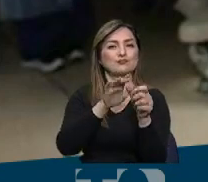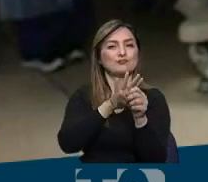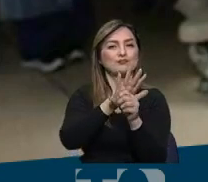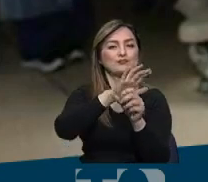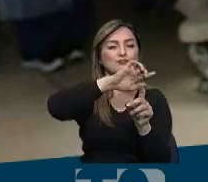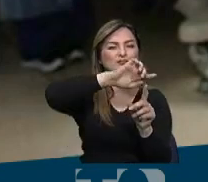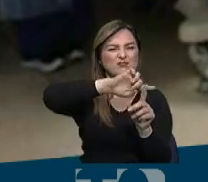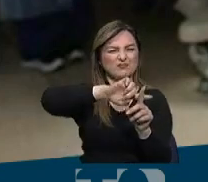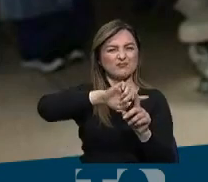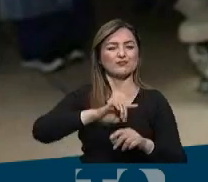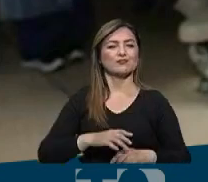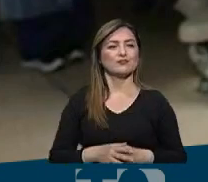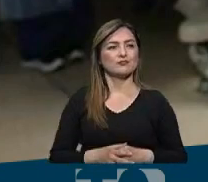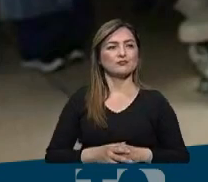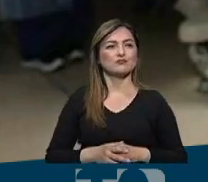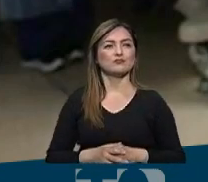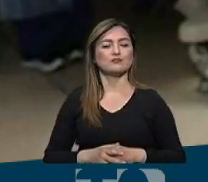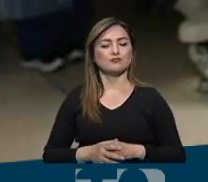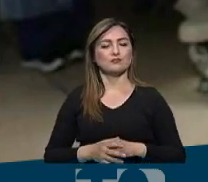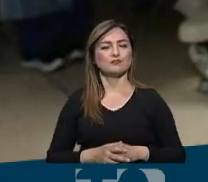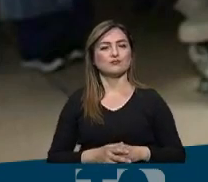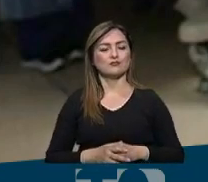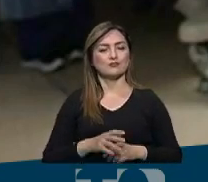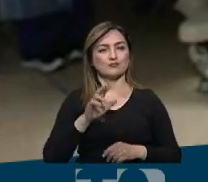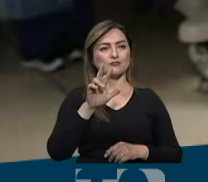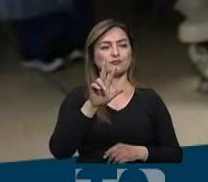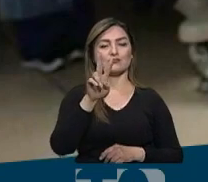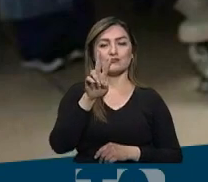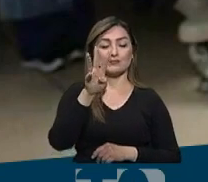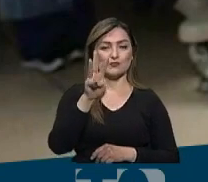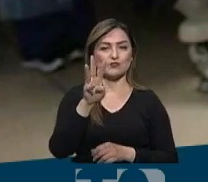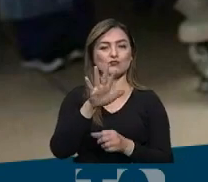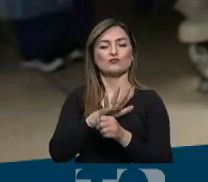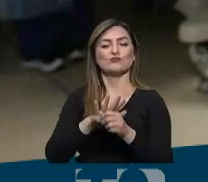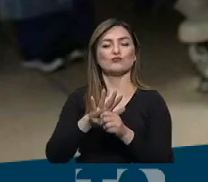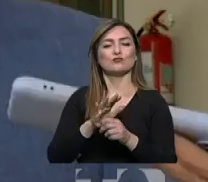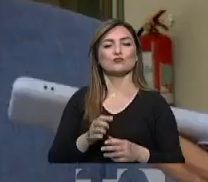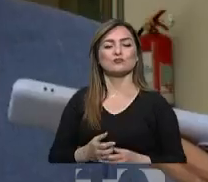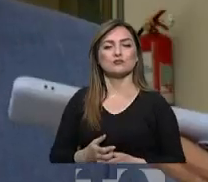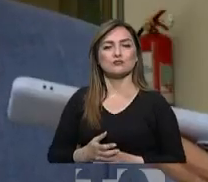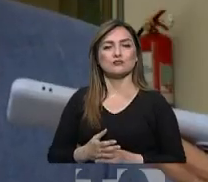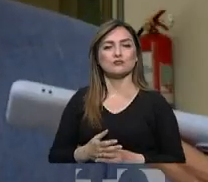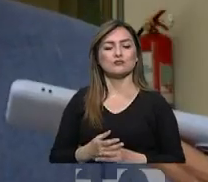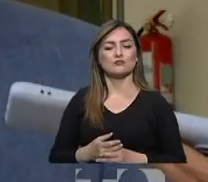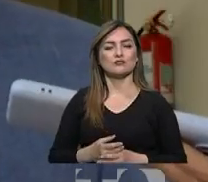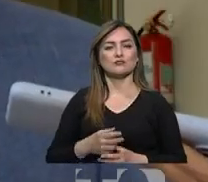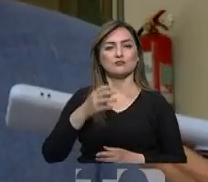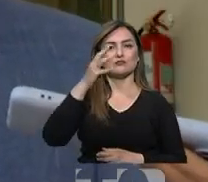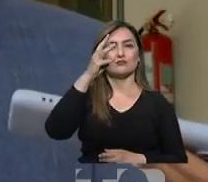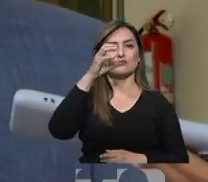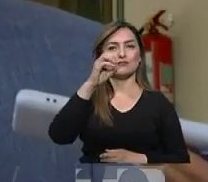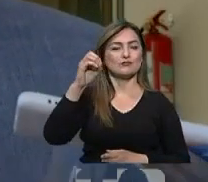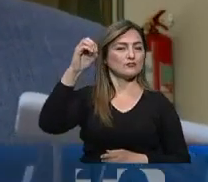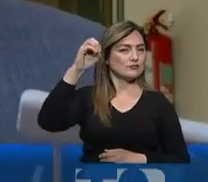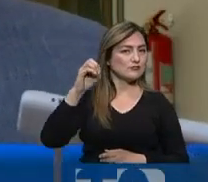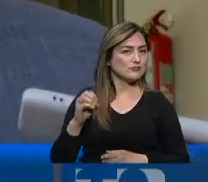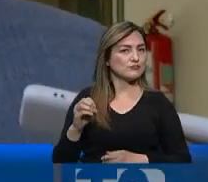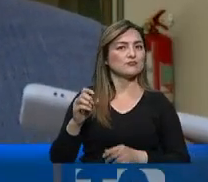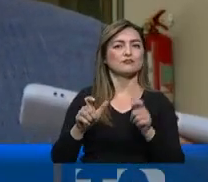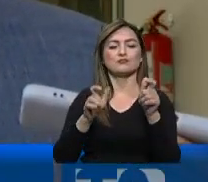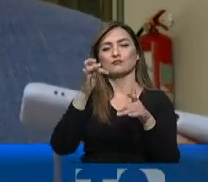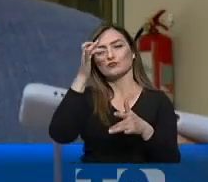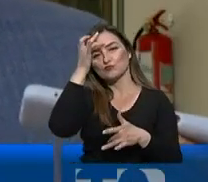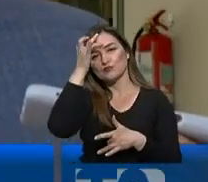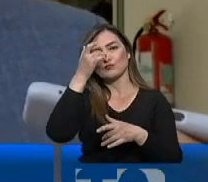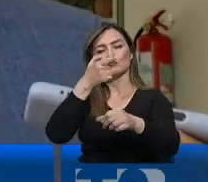COVID-19, pero dice que al momento solo 326 están ocupadas. El 60% de los